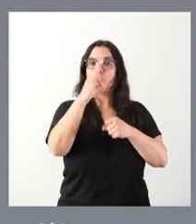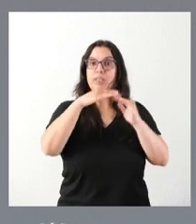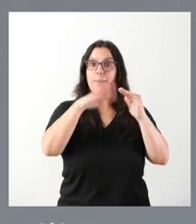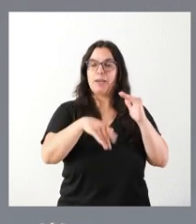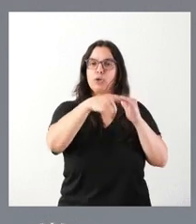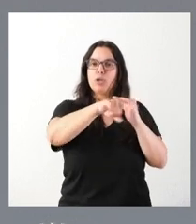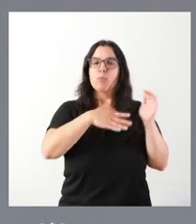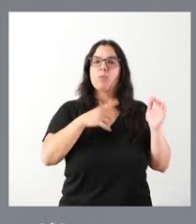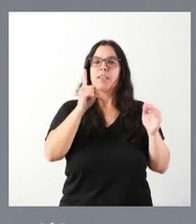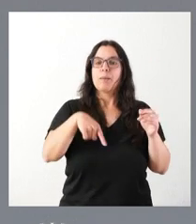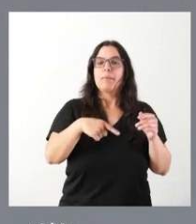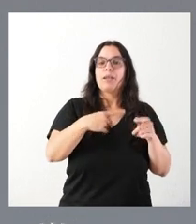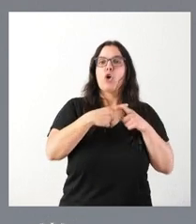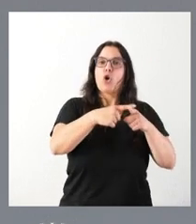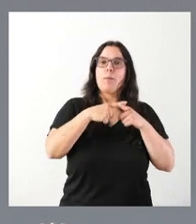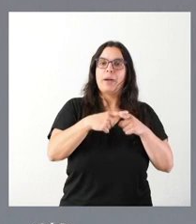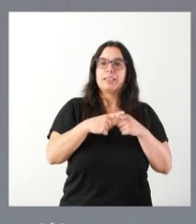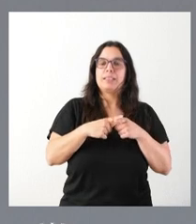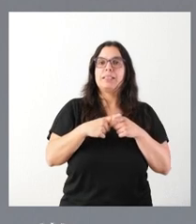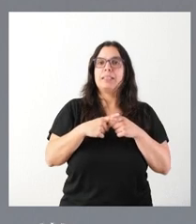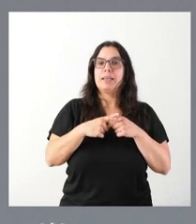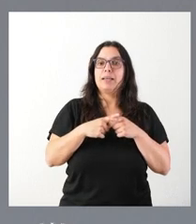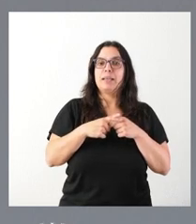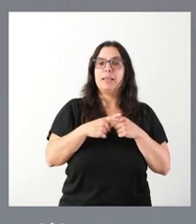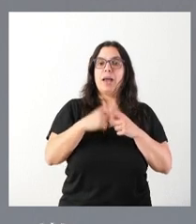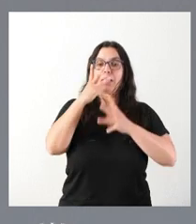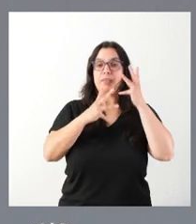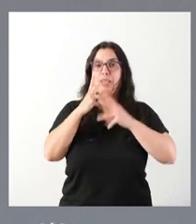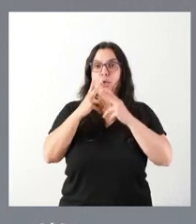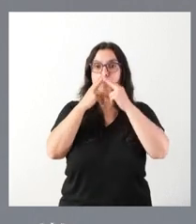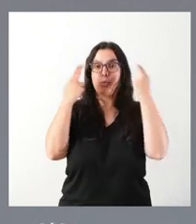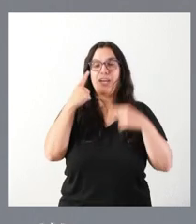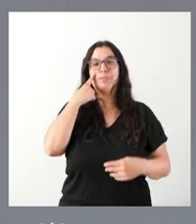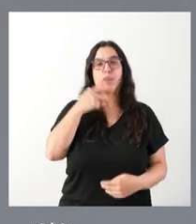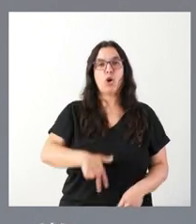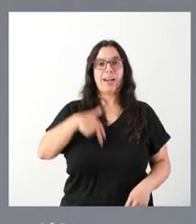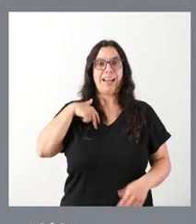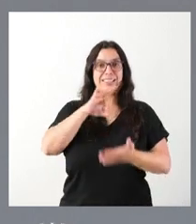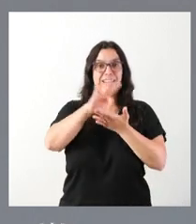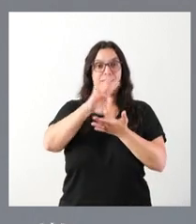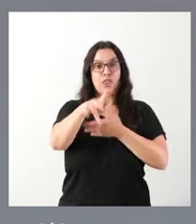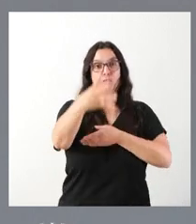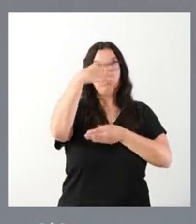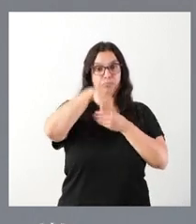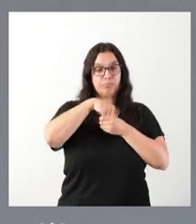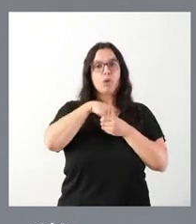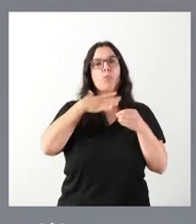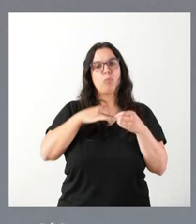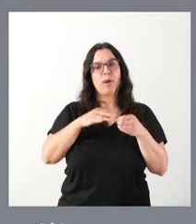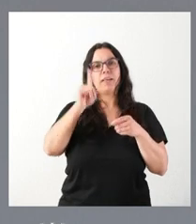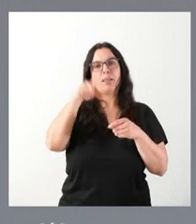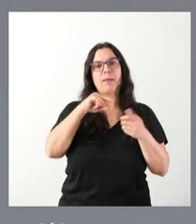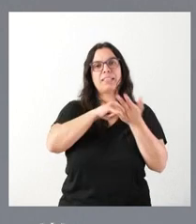compartir con la Administración de Ascripción, es decir, con la Inspección General de Servicios, el sistema